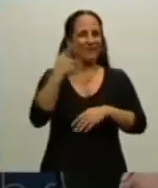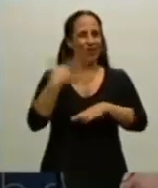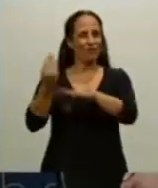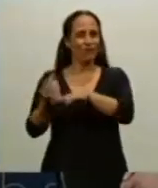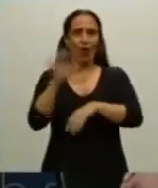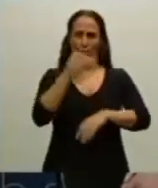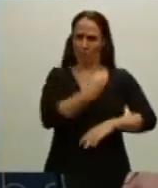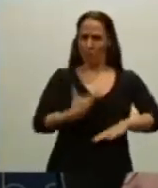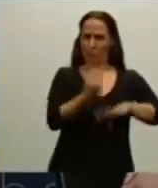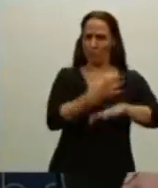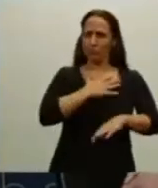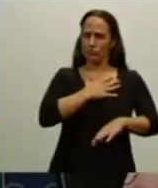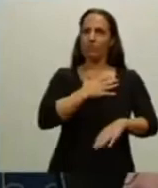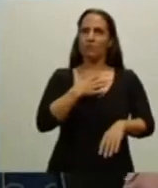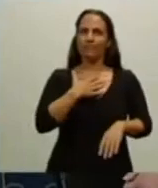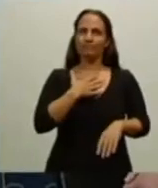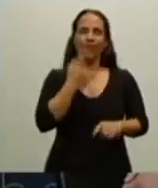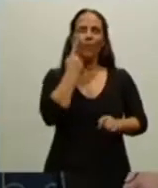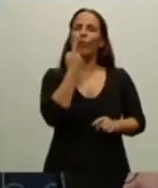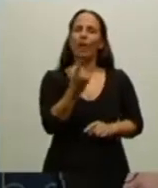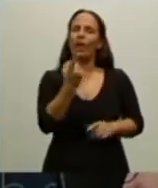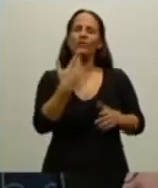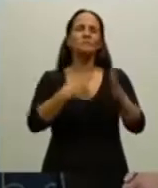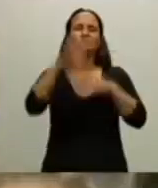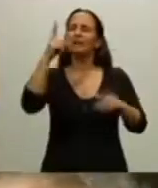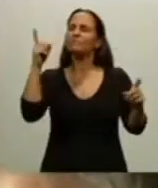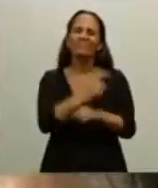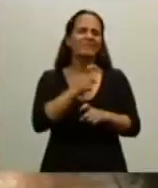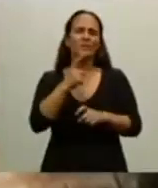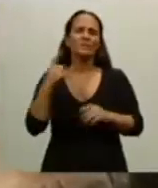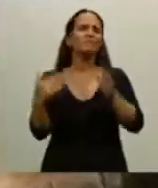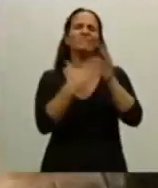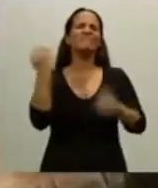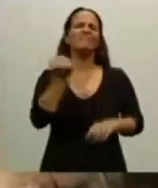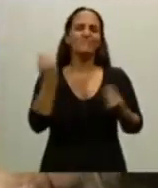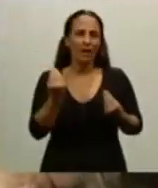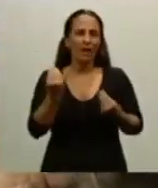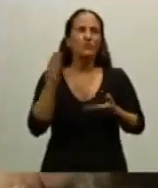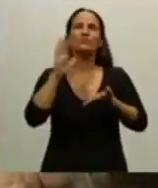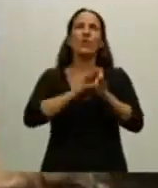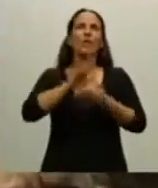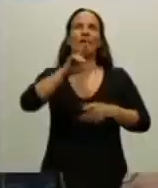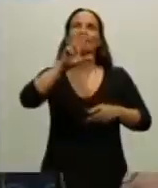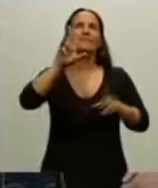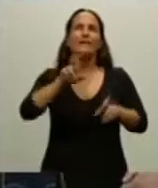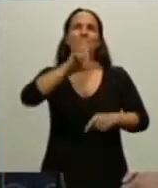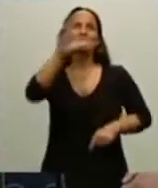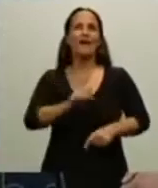propia gestión, veo que los principales inconvenientes en la construcción de un gran país